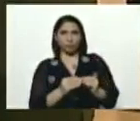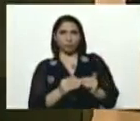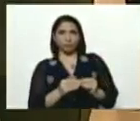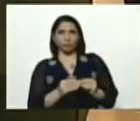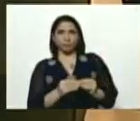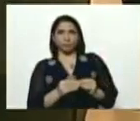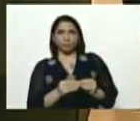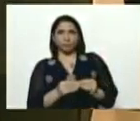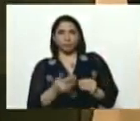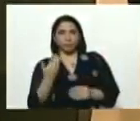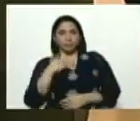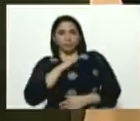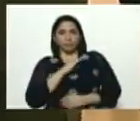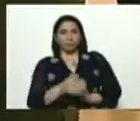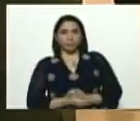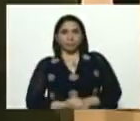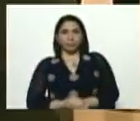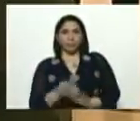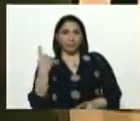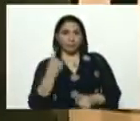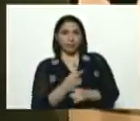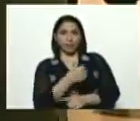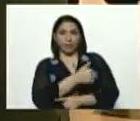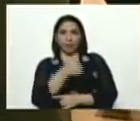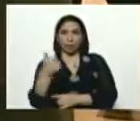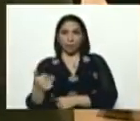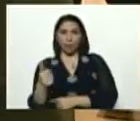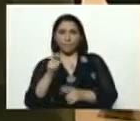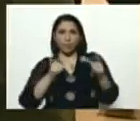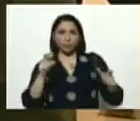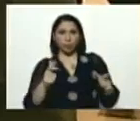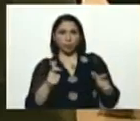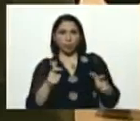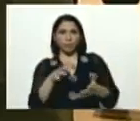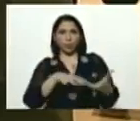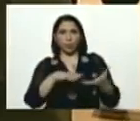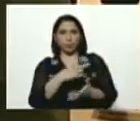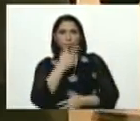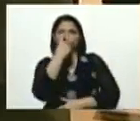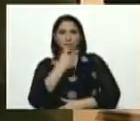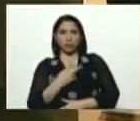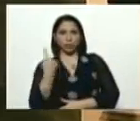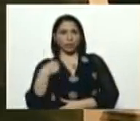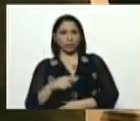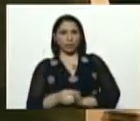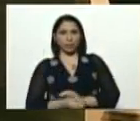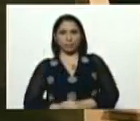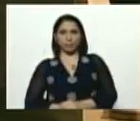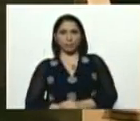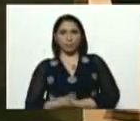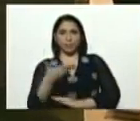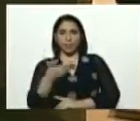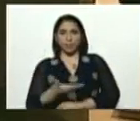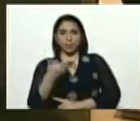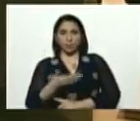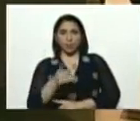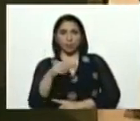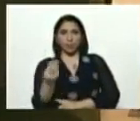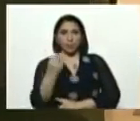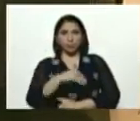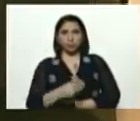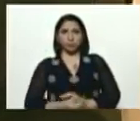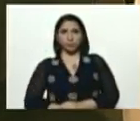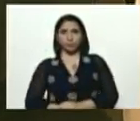enfermero o el operador le dé a cada una de personas por la insuficiencia respiratoria que tenga. Es importante acotar que